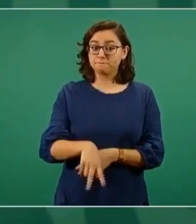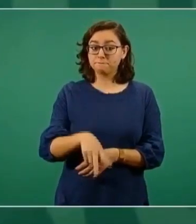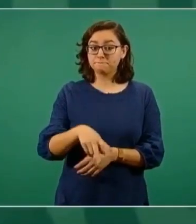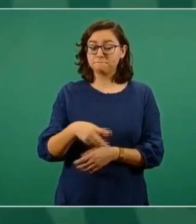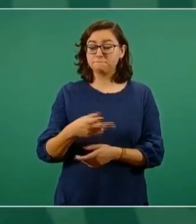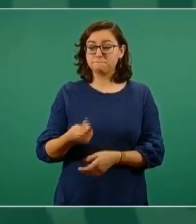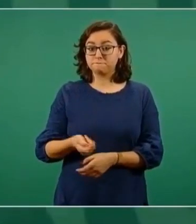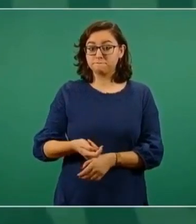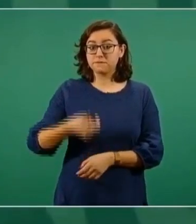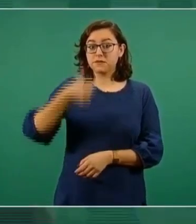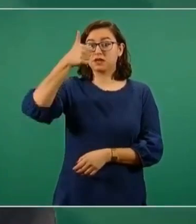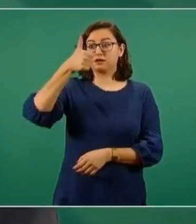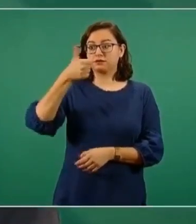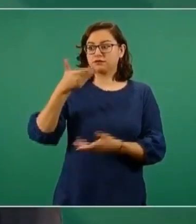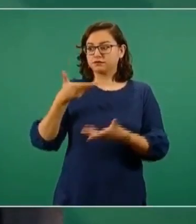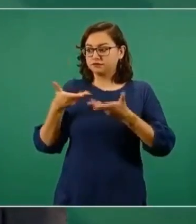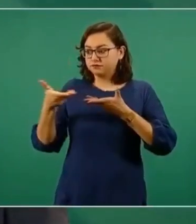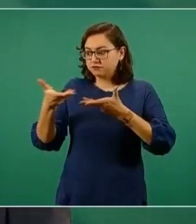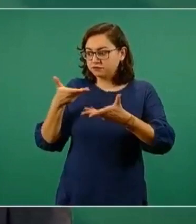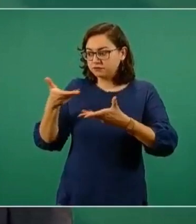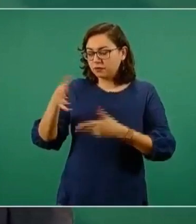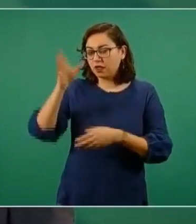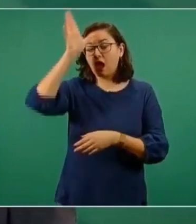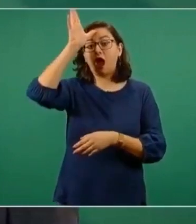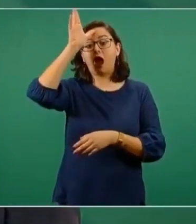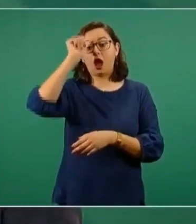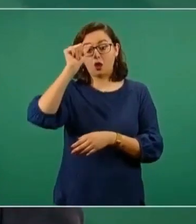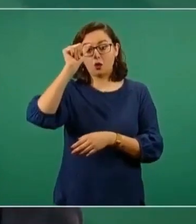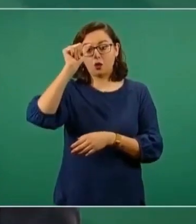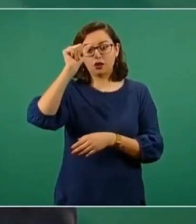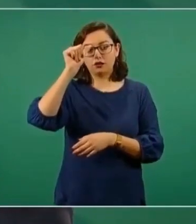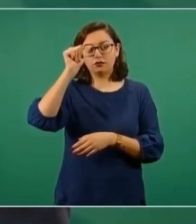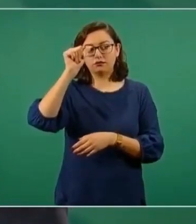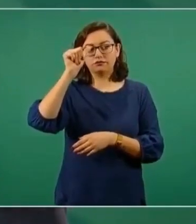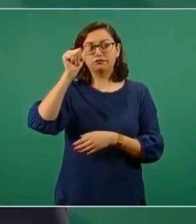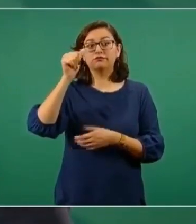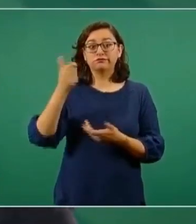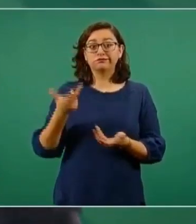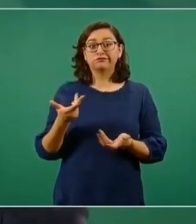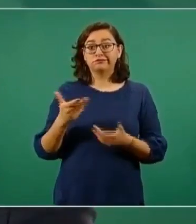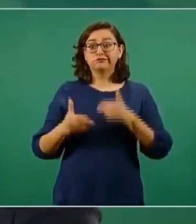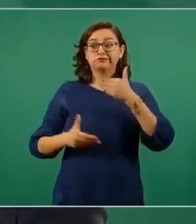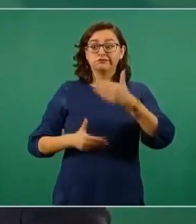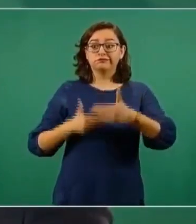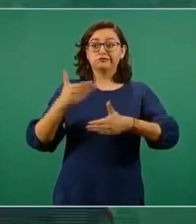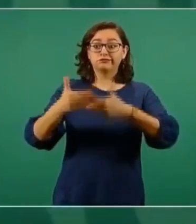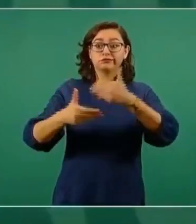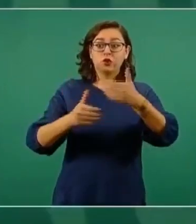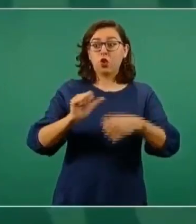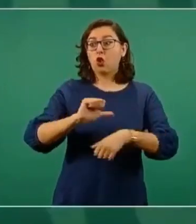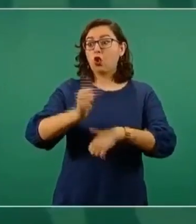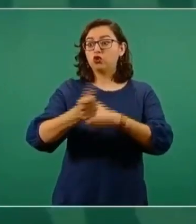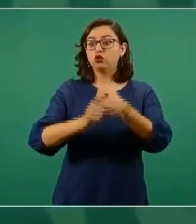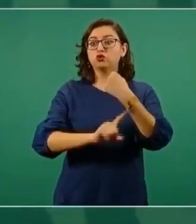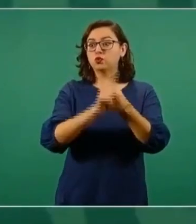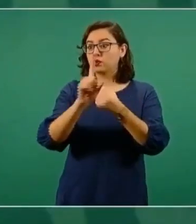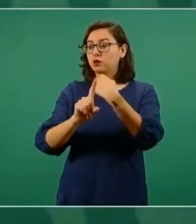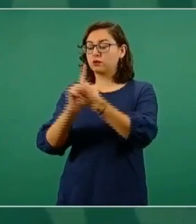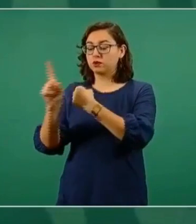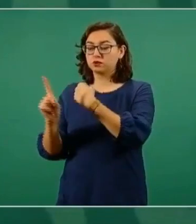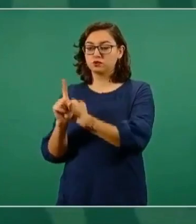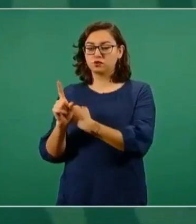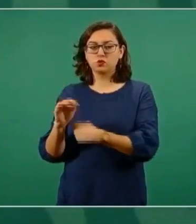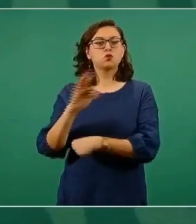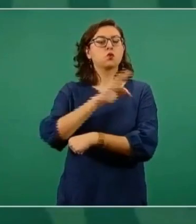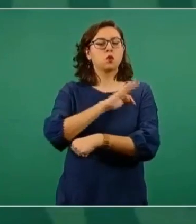yo creo nos da un ejemplo de cómo podemos abordar muchos de los problemas de nuestro país. A no